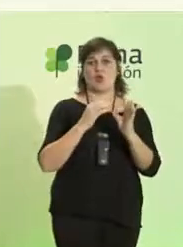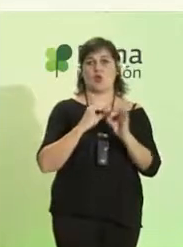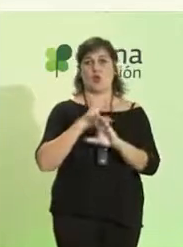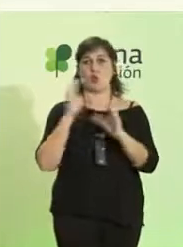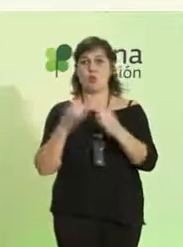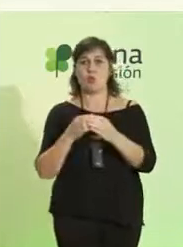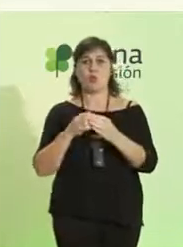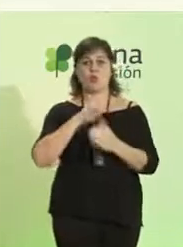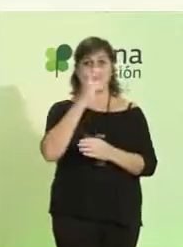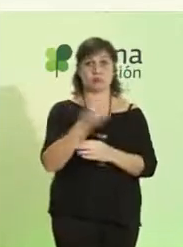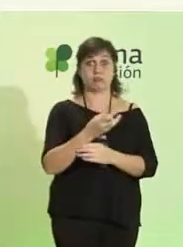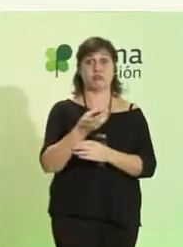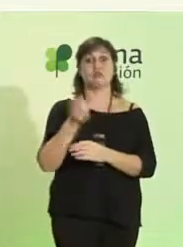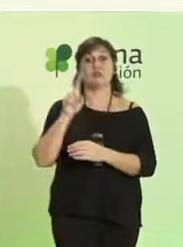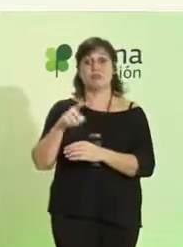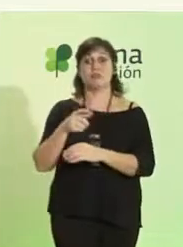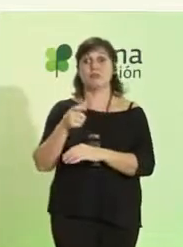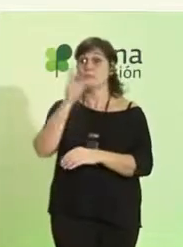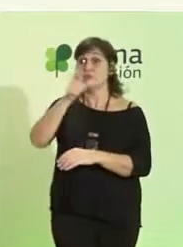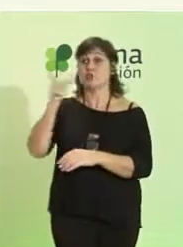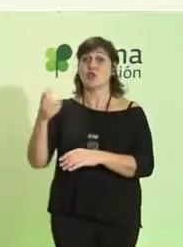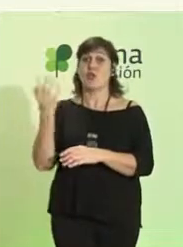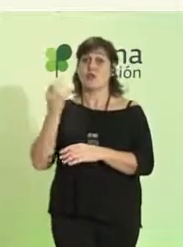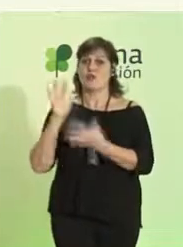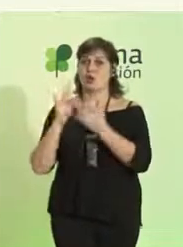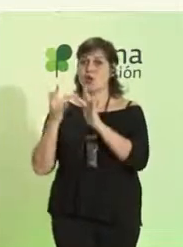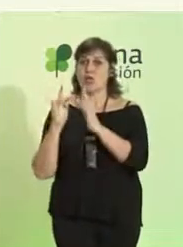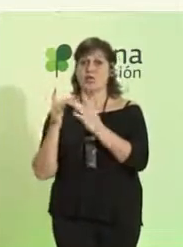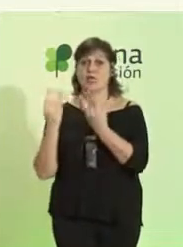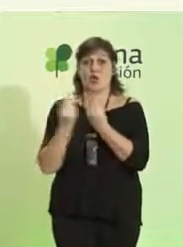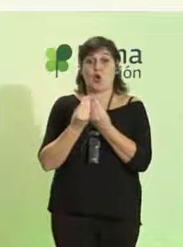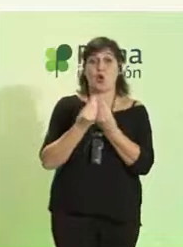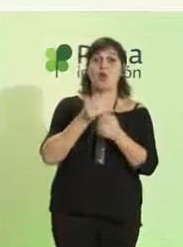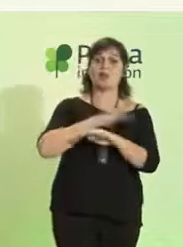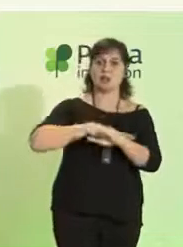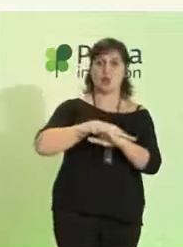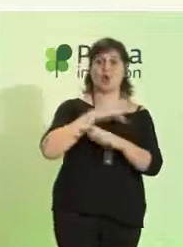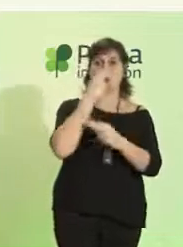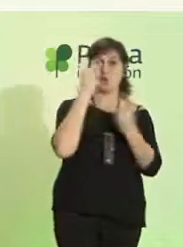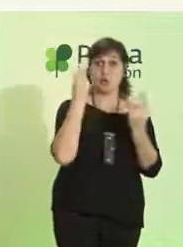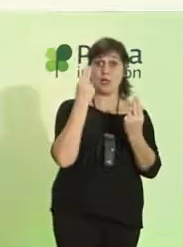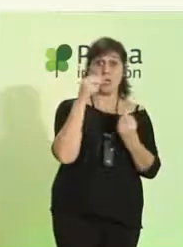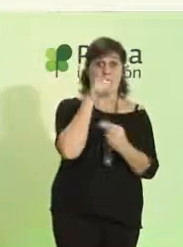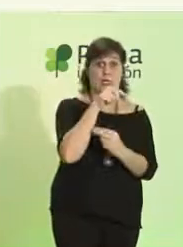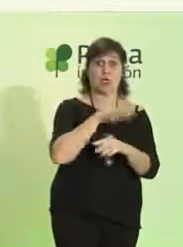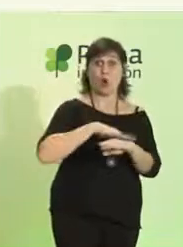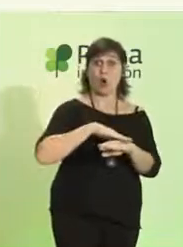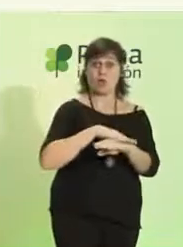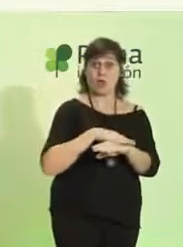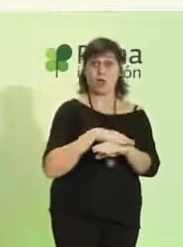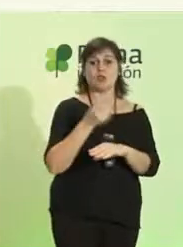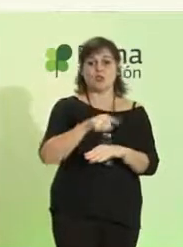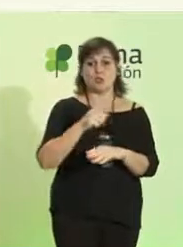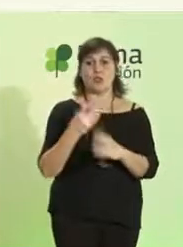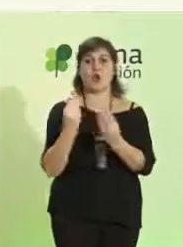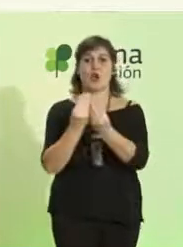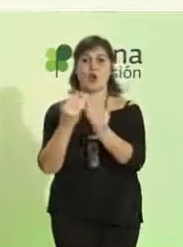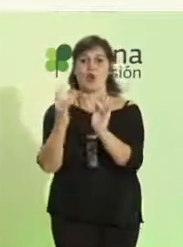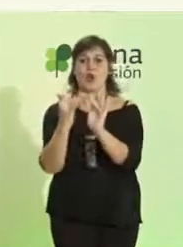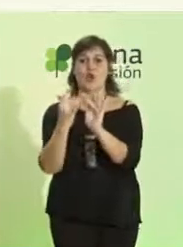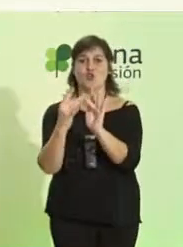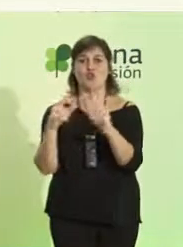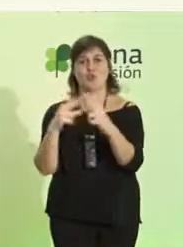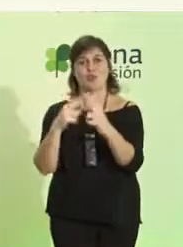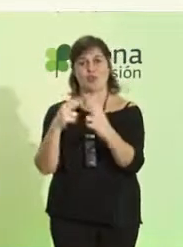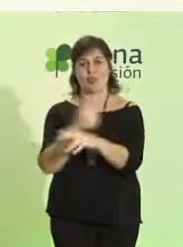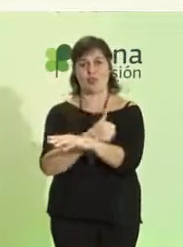civil también se tiene que conectar, tiene que compartir con las Administraciones públicas y las Administraciones públicas, los gobiernos, con la sociedad civil, la